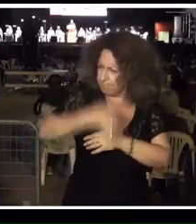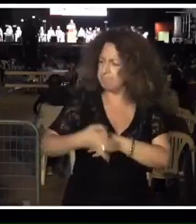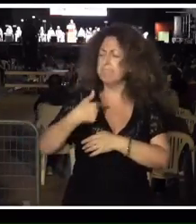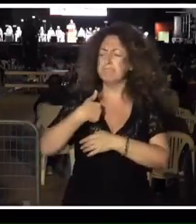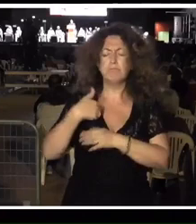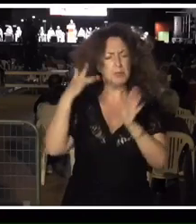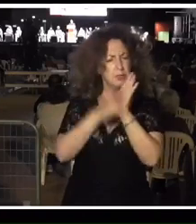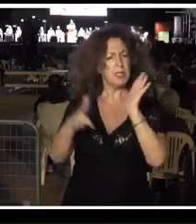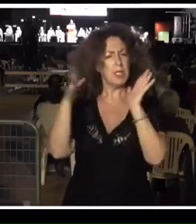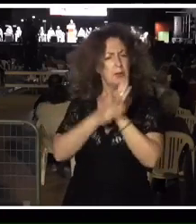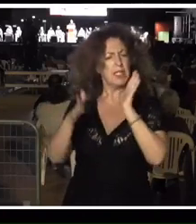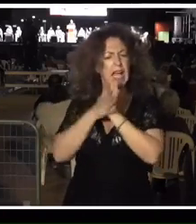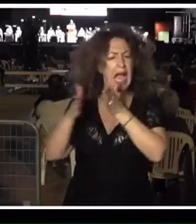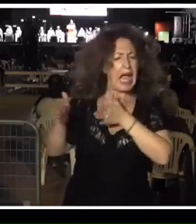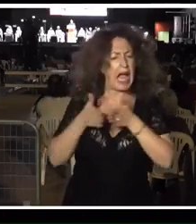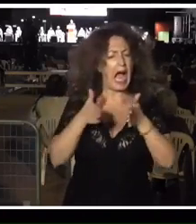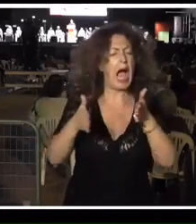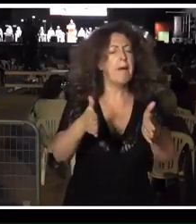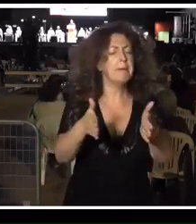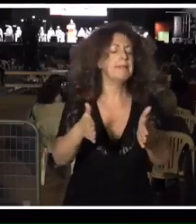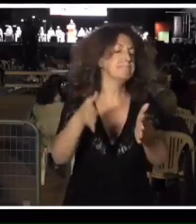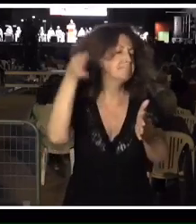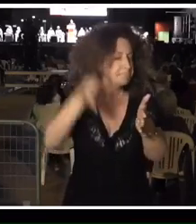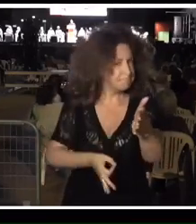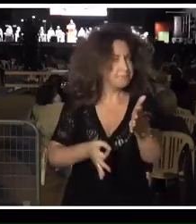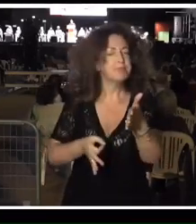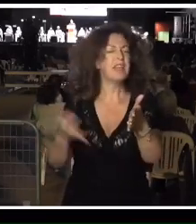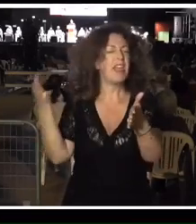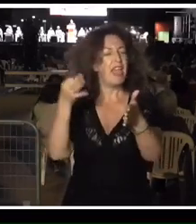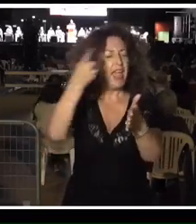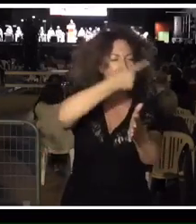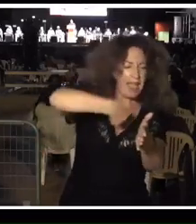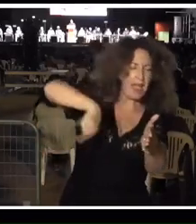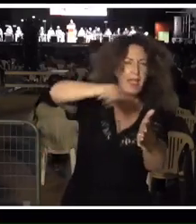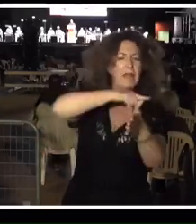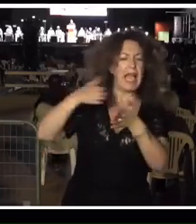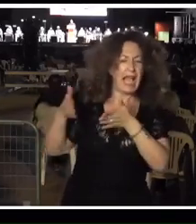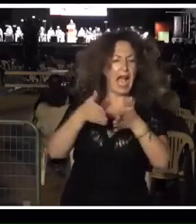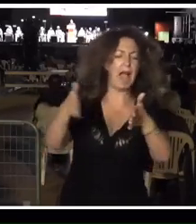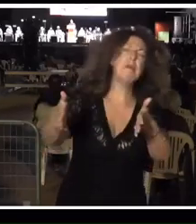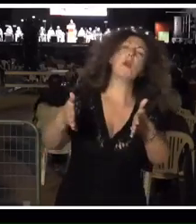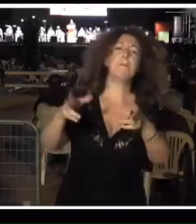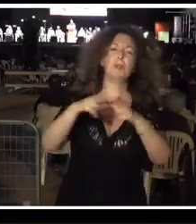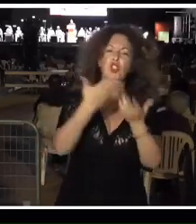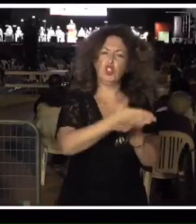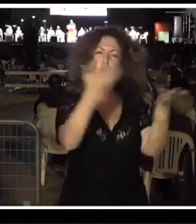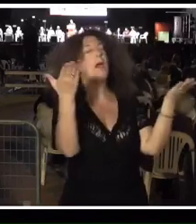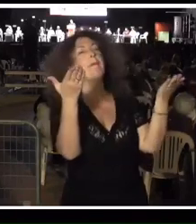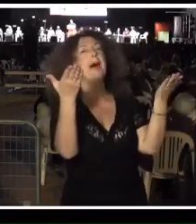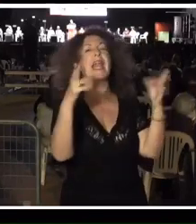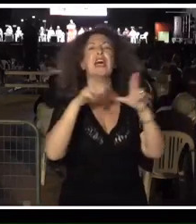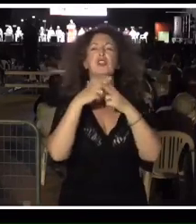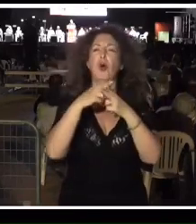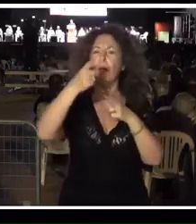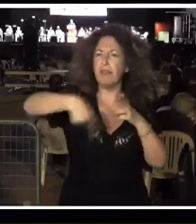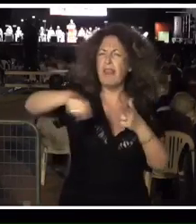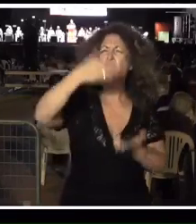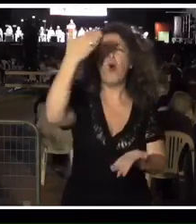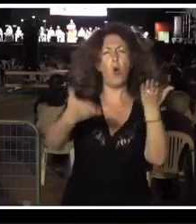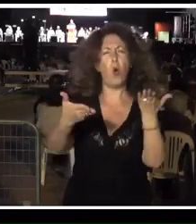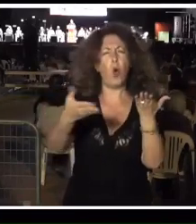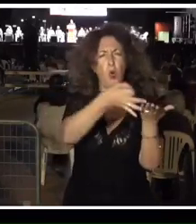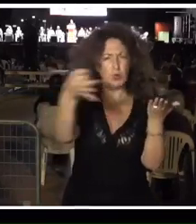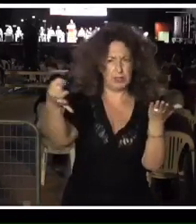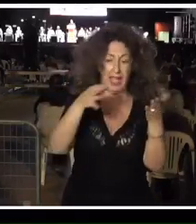convicción el camino que él entendía, que debía ser recorrido por parte de nuestra sociedad para alcanzar una sociedad más justa, que, como